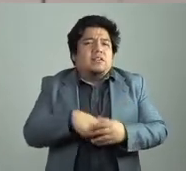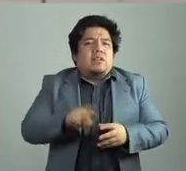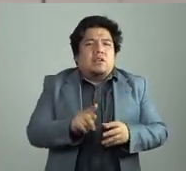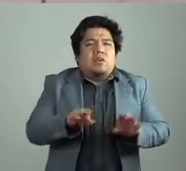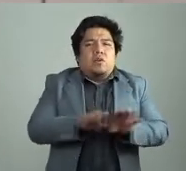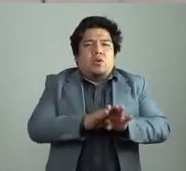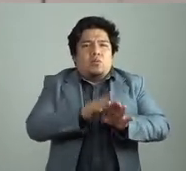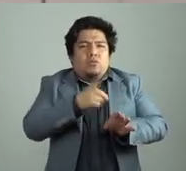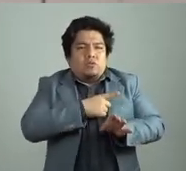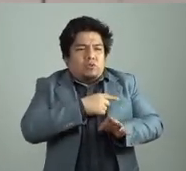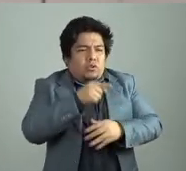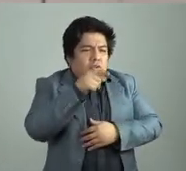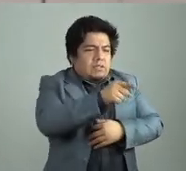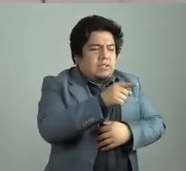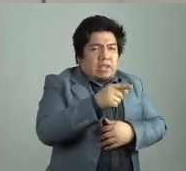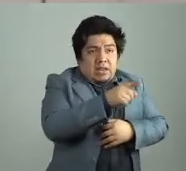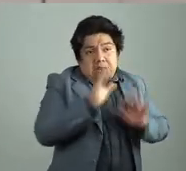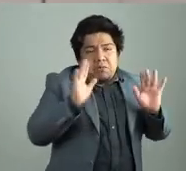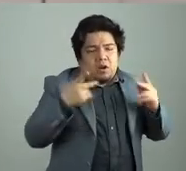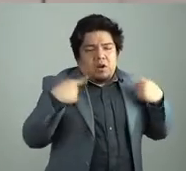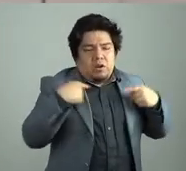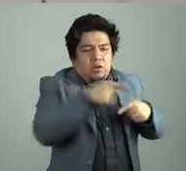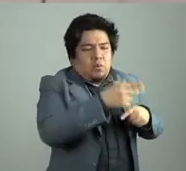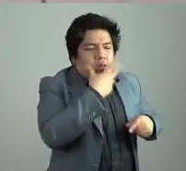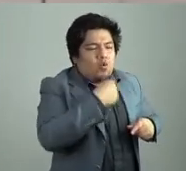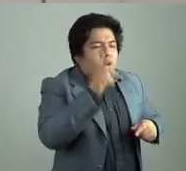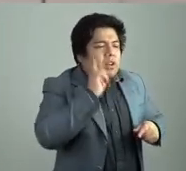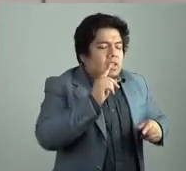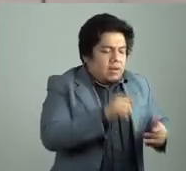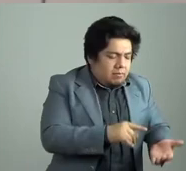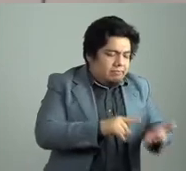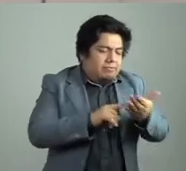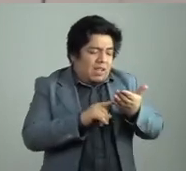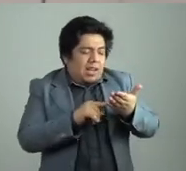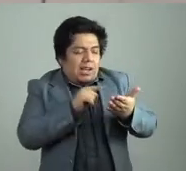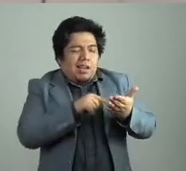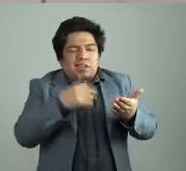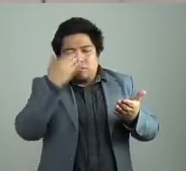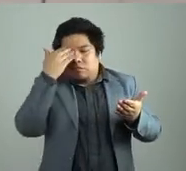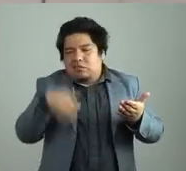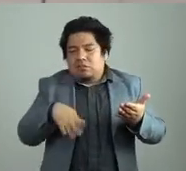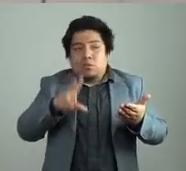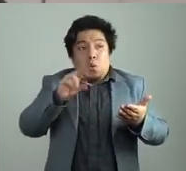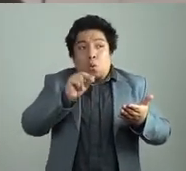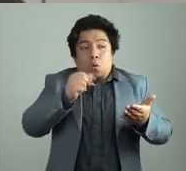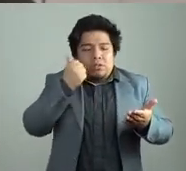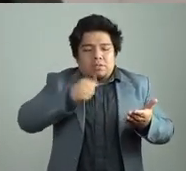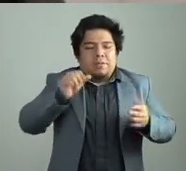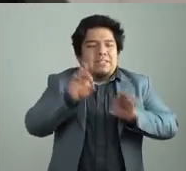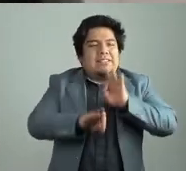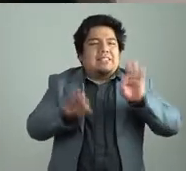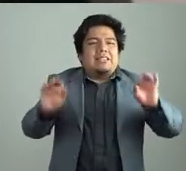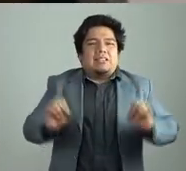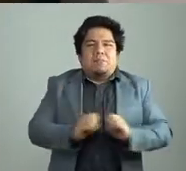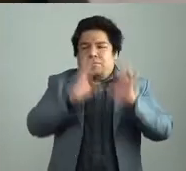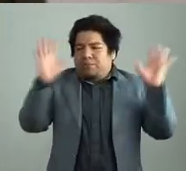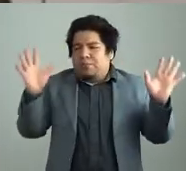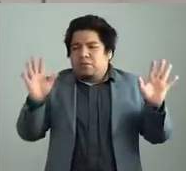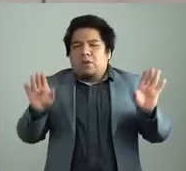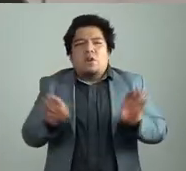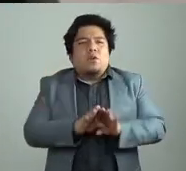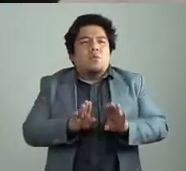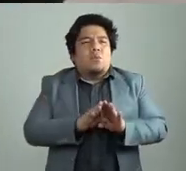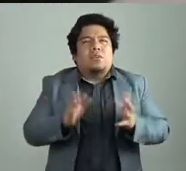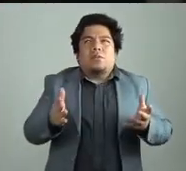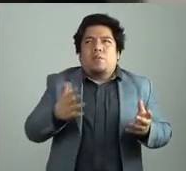un lector lo que está esperando, ¿no? Es siempre sorprenderlo. Y puede, no, y con eso no estoy diciendo que vayamos hacia un futuro, porque